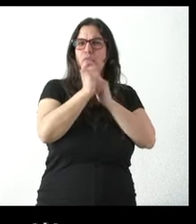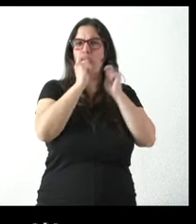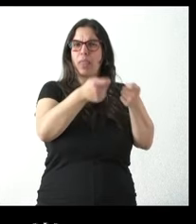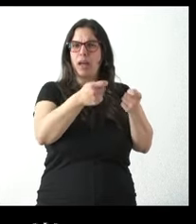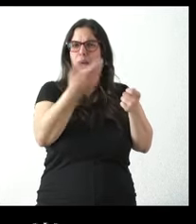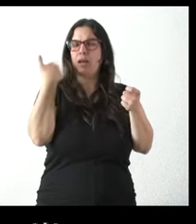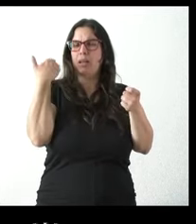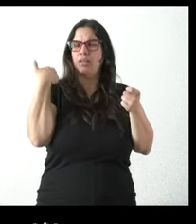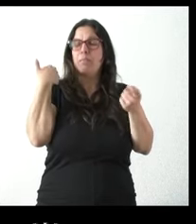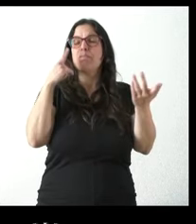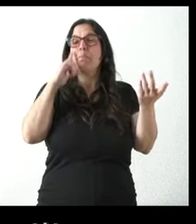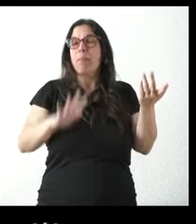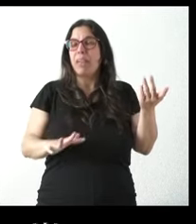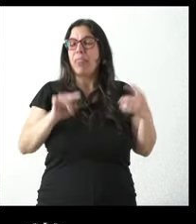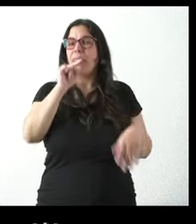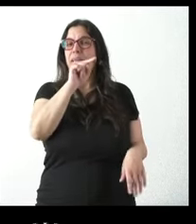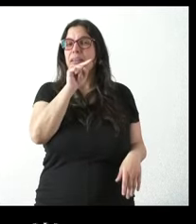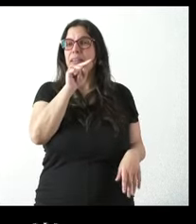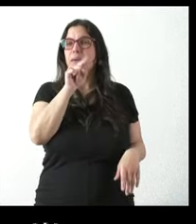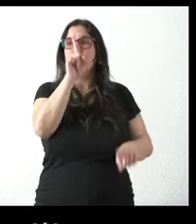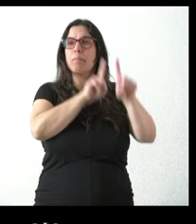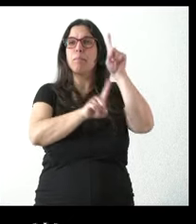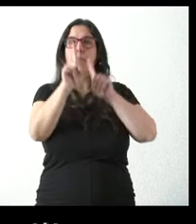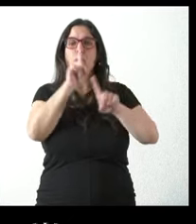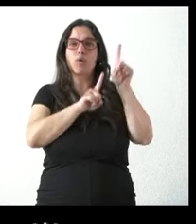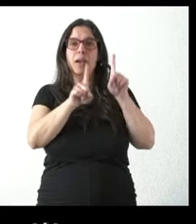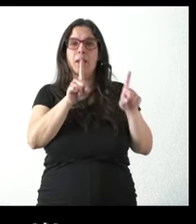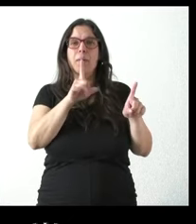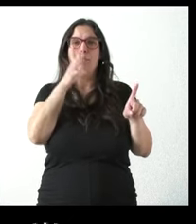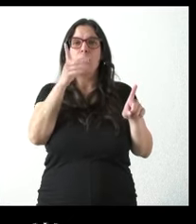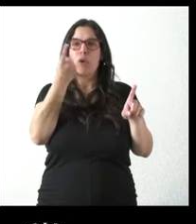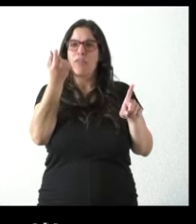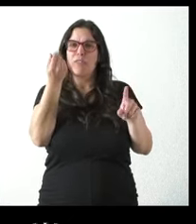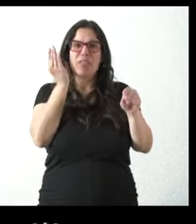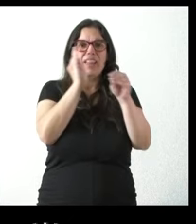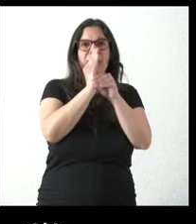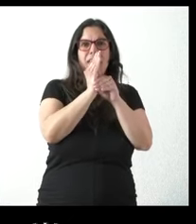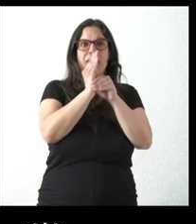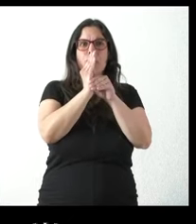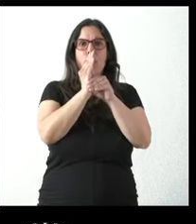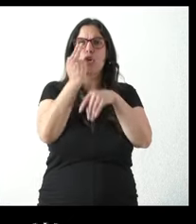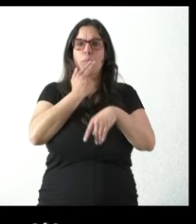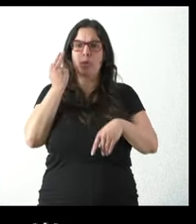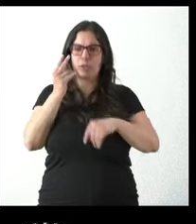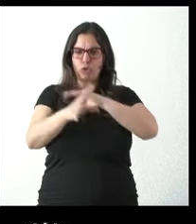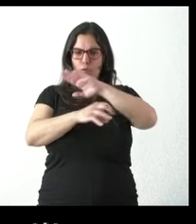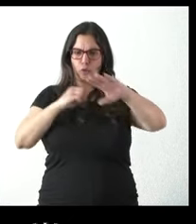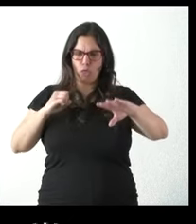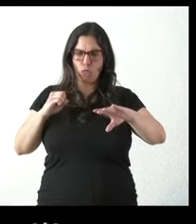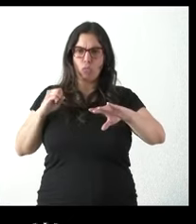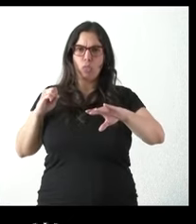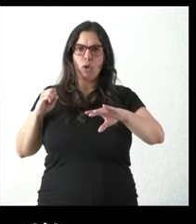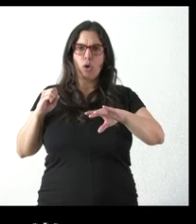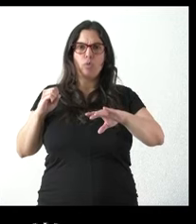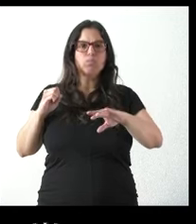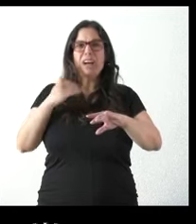al parecer se trata de un problema de financiación de unos fondos que tenían que venir de ese